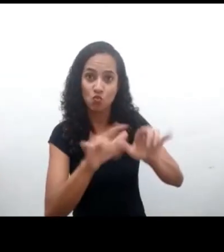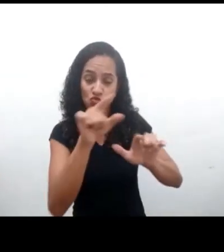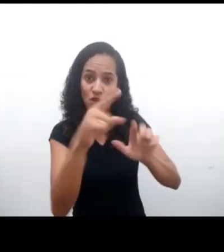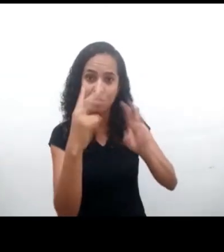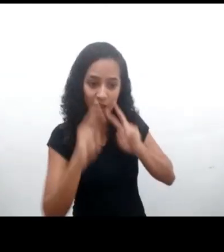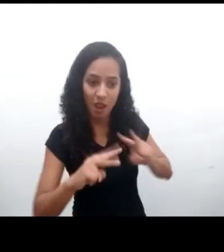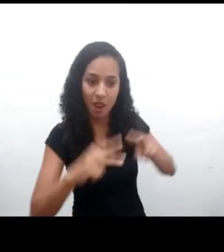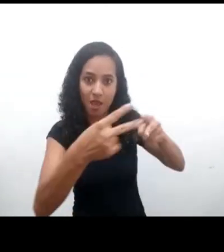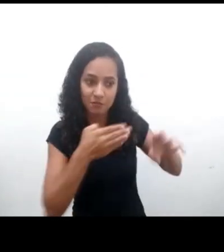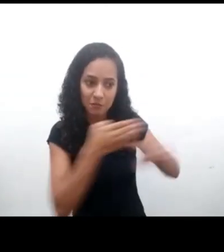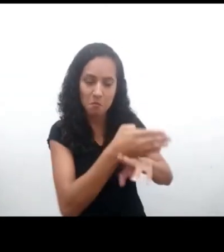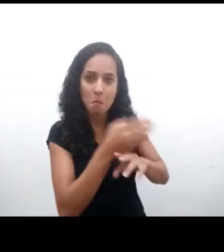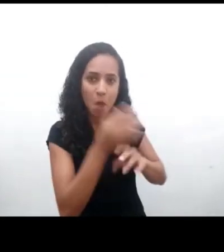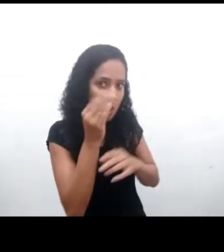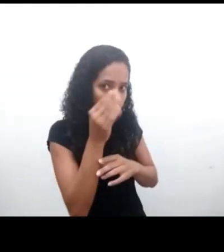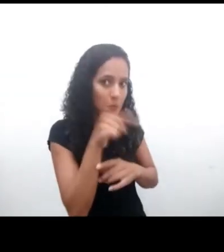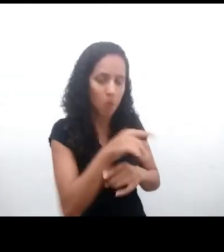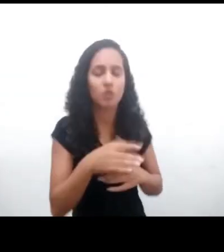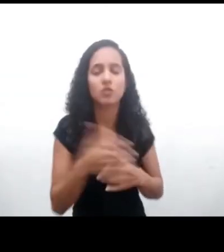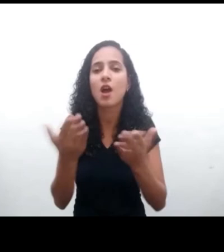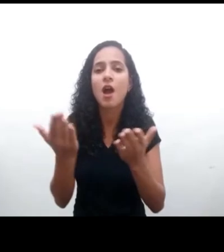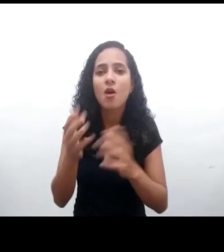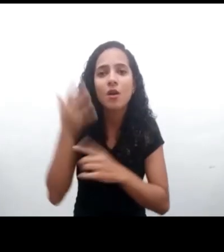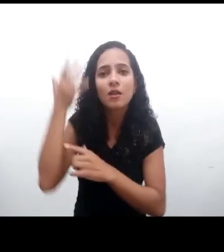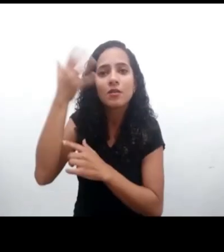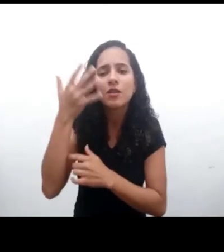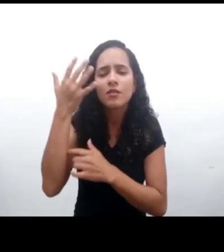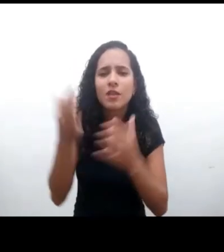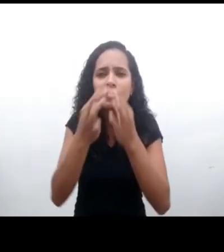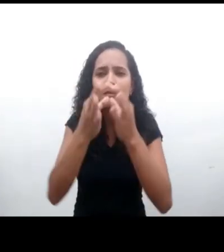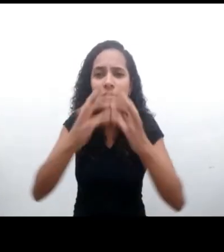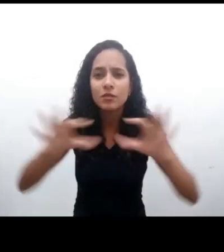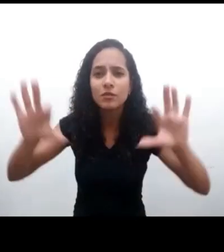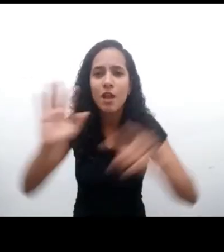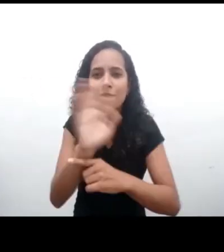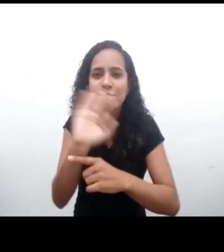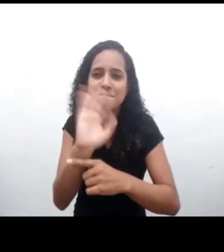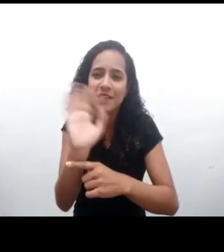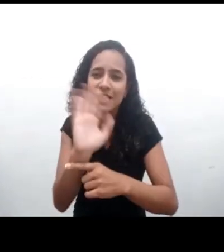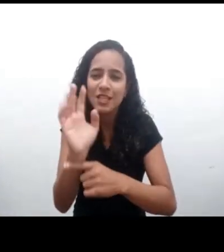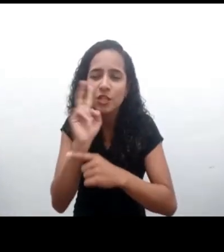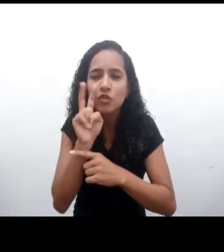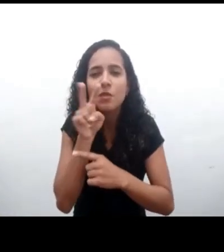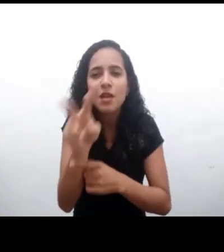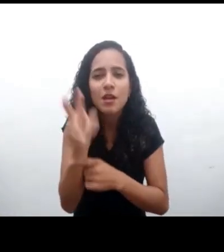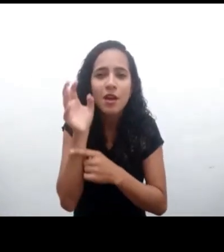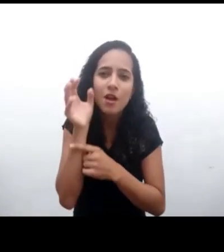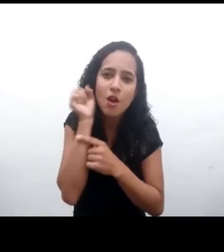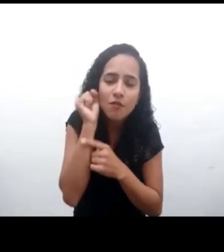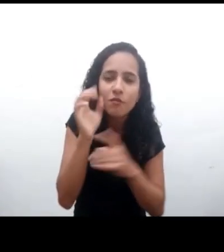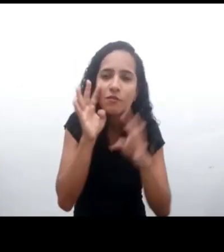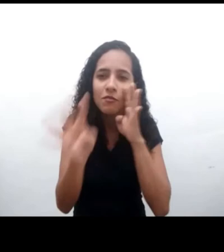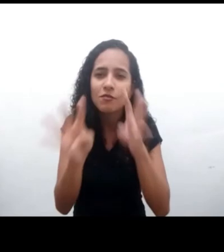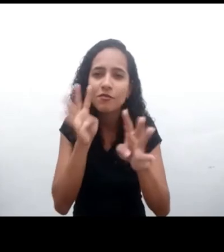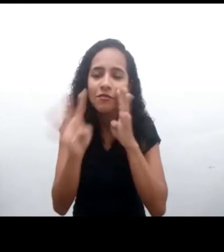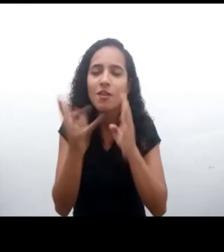el enlace de acceso. Para terminar la primera parte del evento, traemos un fragmento de uno de los vídeos del portal NUNETES para que podamos